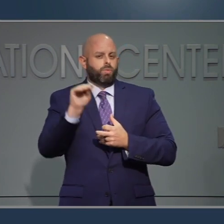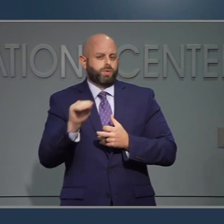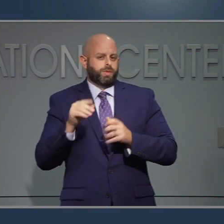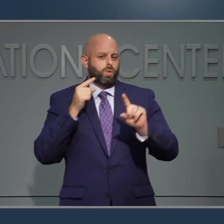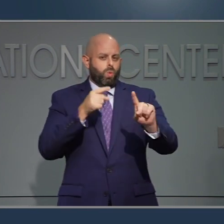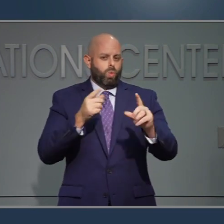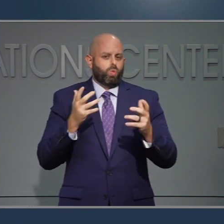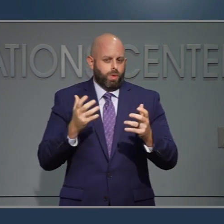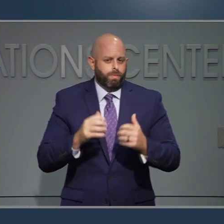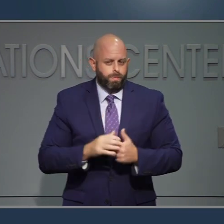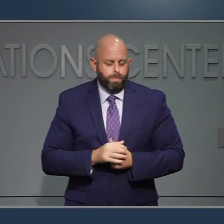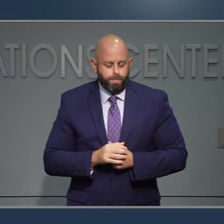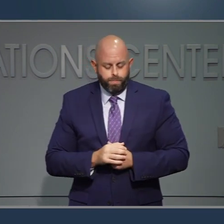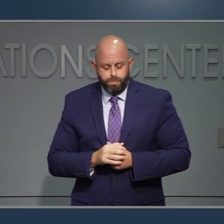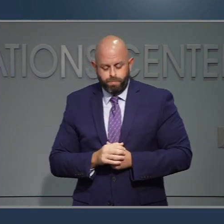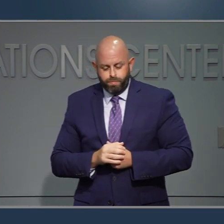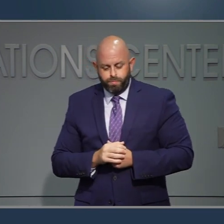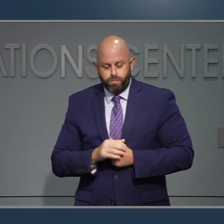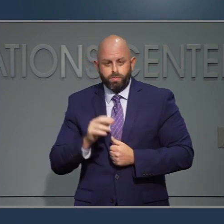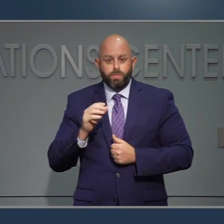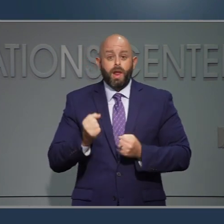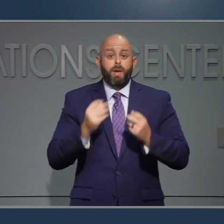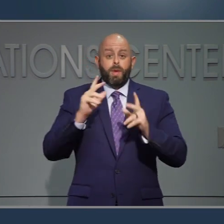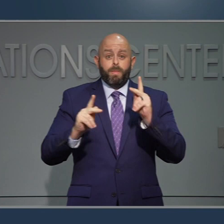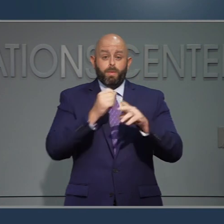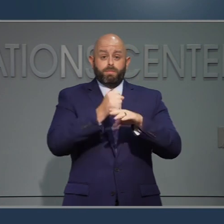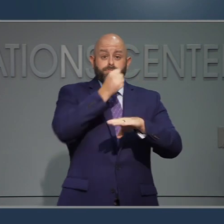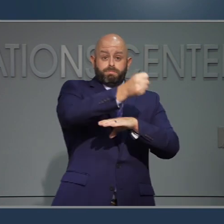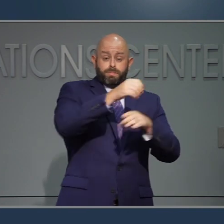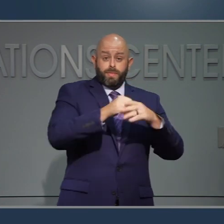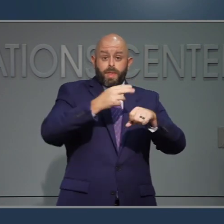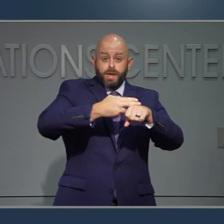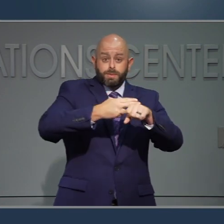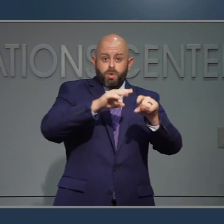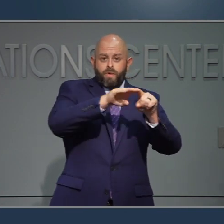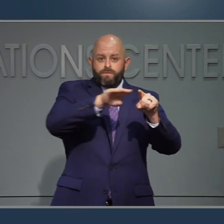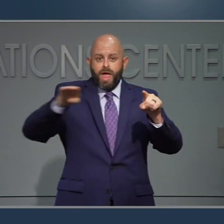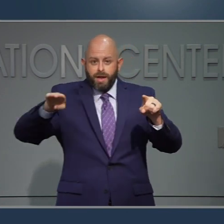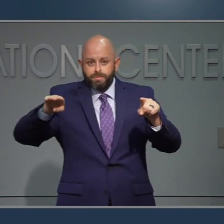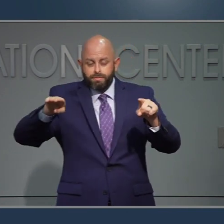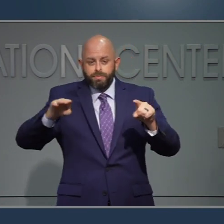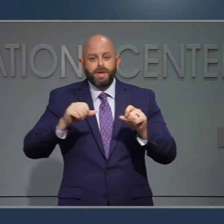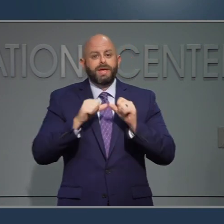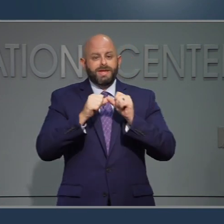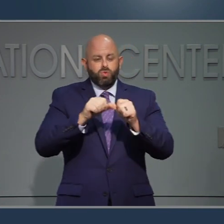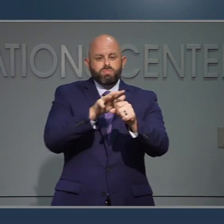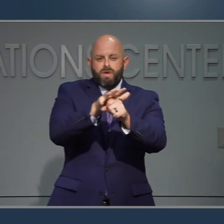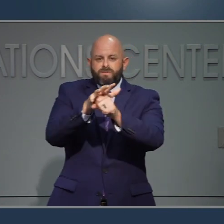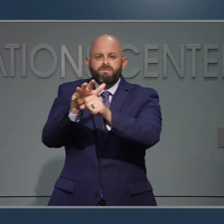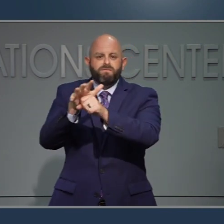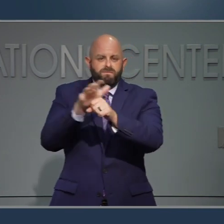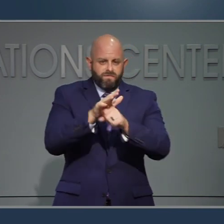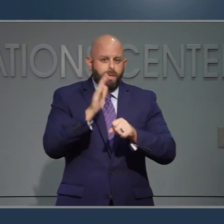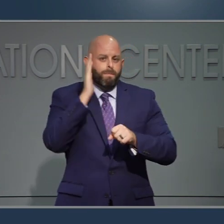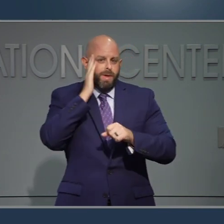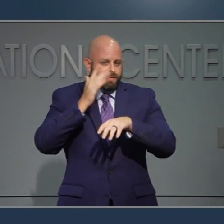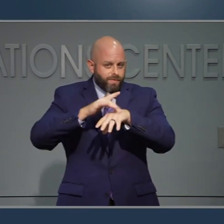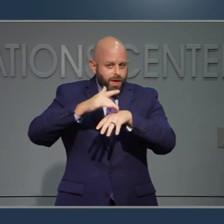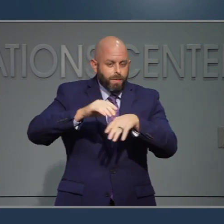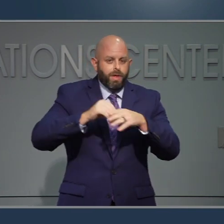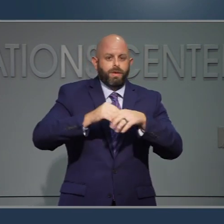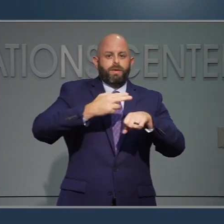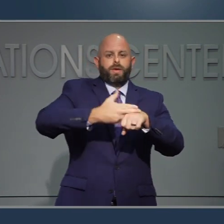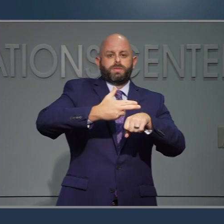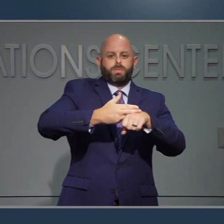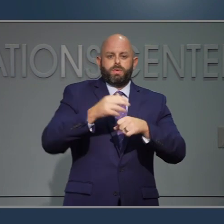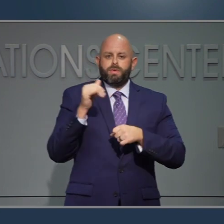estuviera en 5 por ciento o menos. La trayectoria de hospitalizaciones se ha aplanado y está estable y tenemos todavía